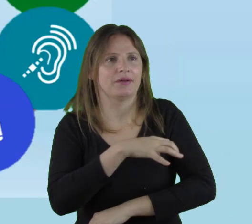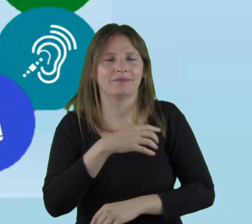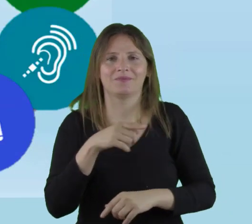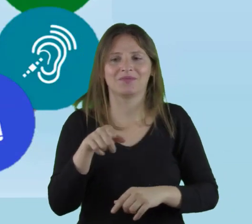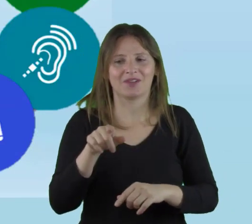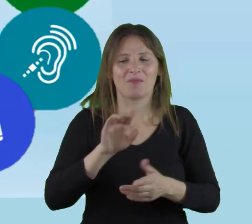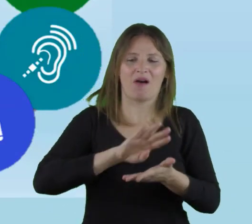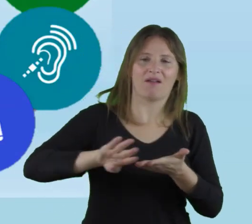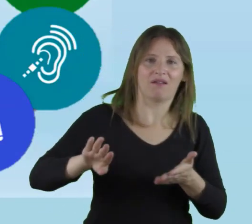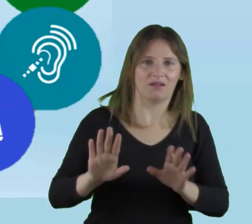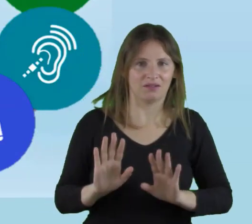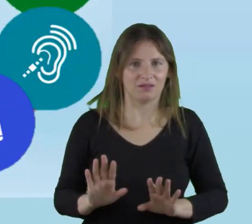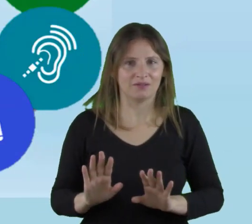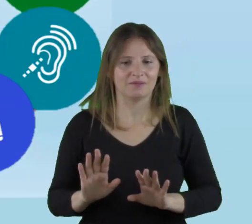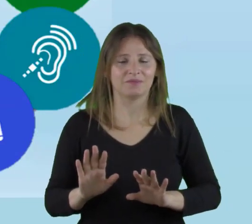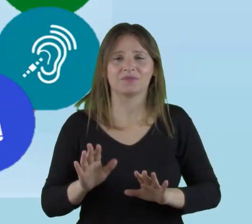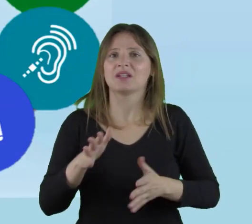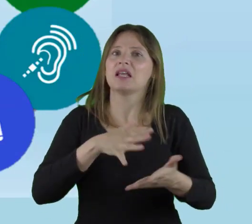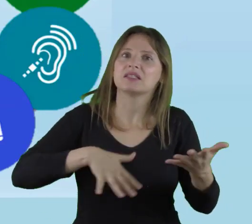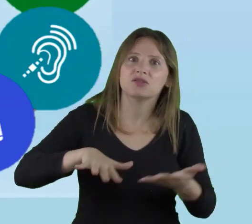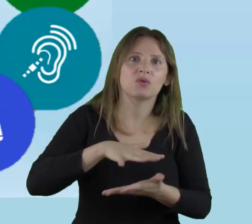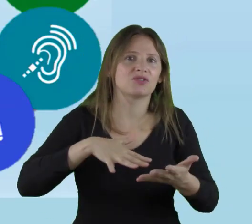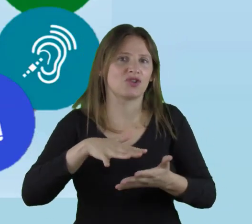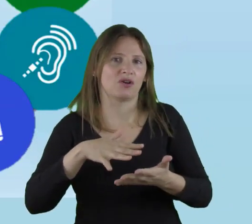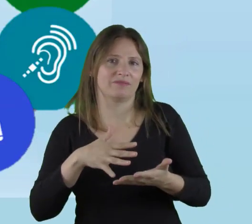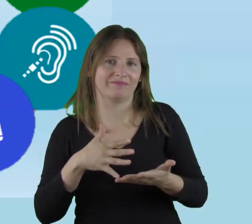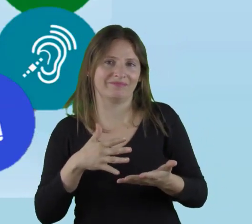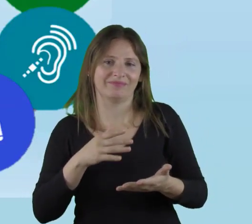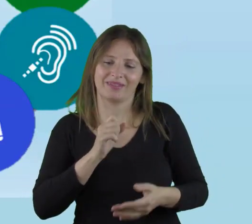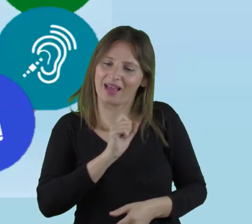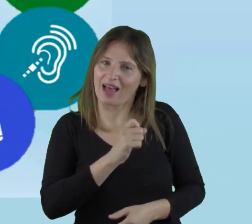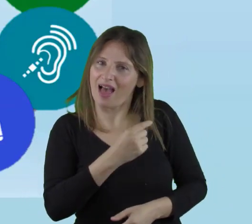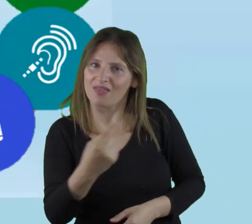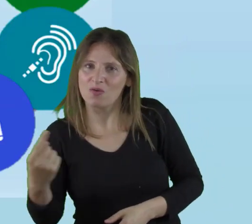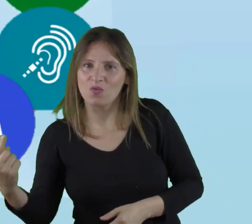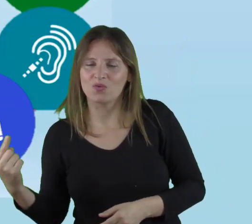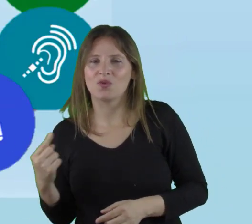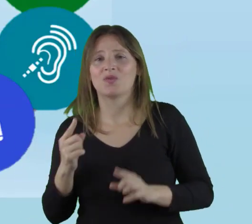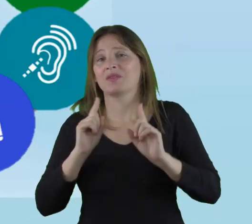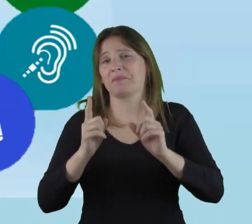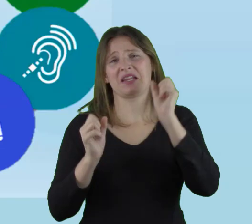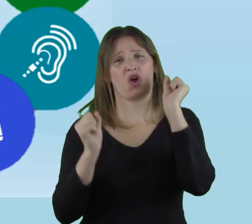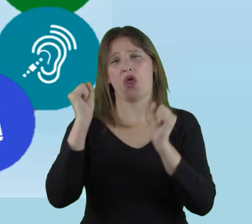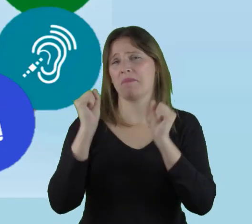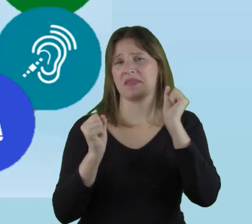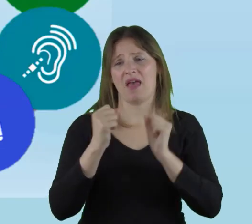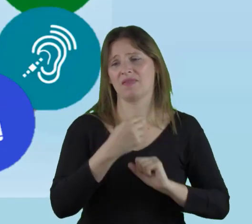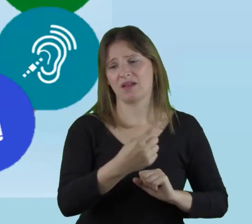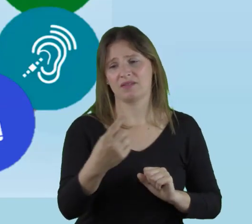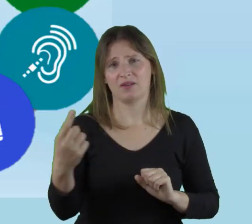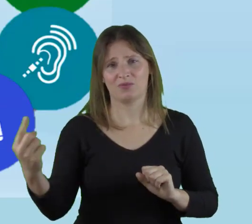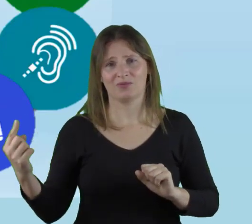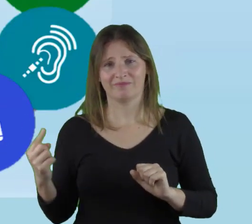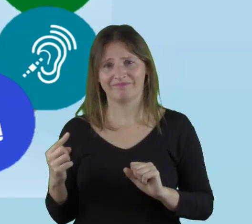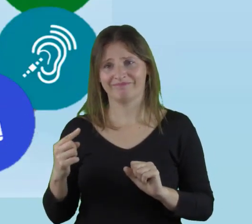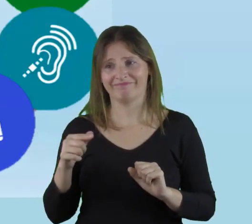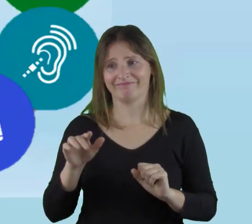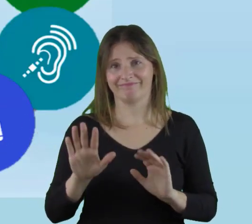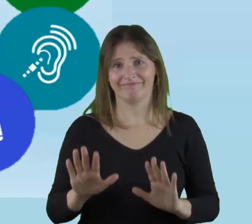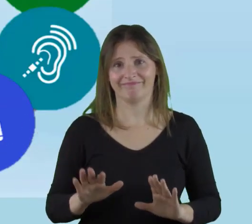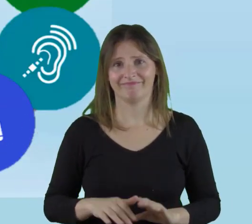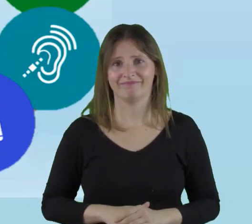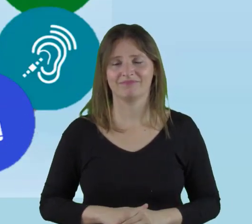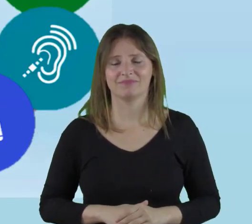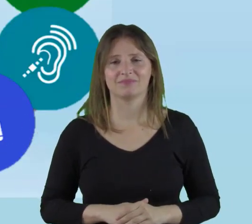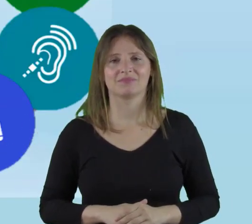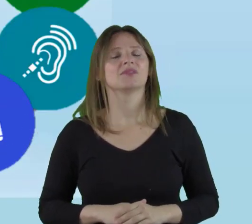diferente. Las circunstancias sociales también y, por supuesto, las económicas que afectan sus